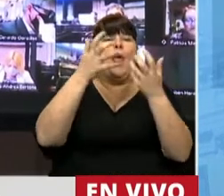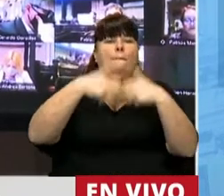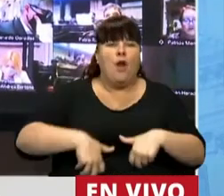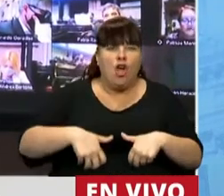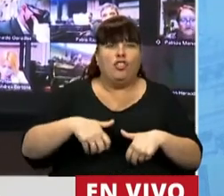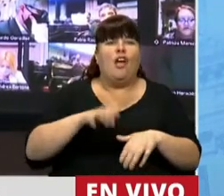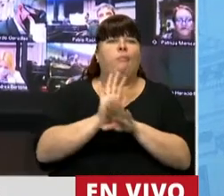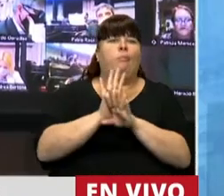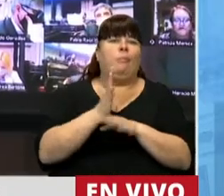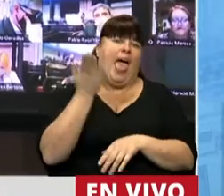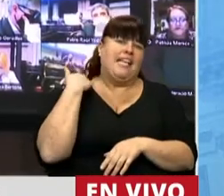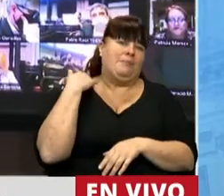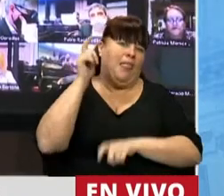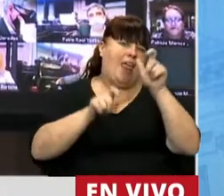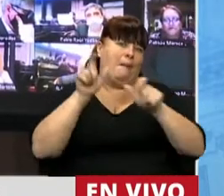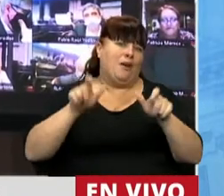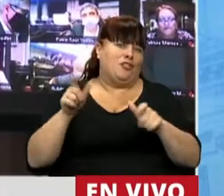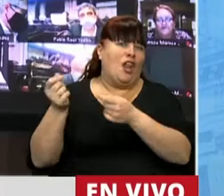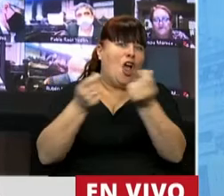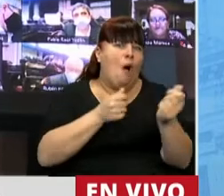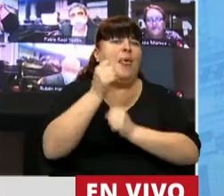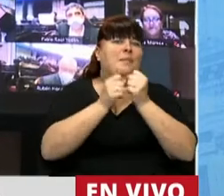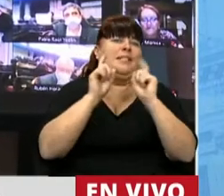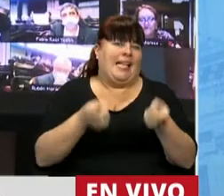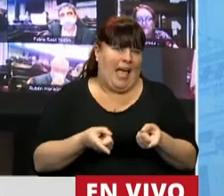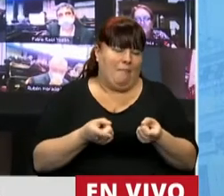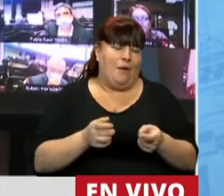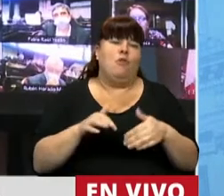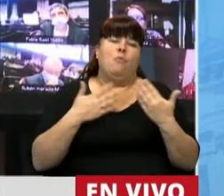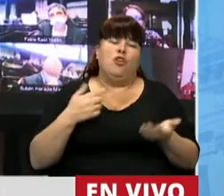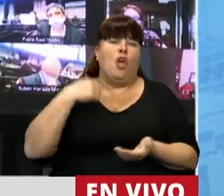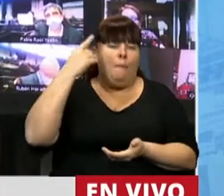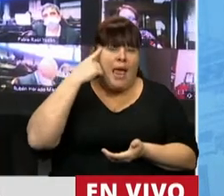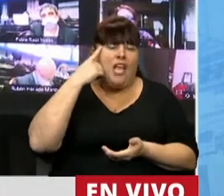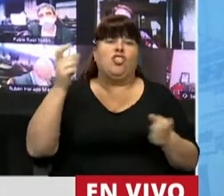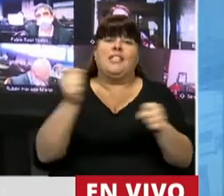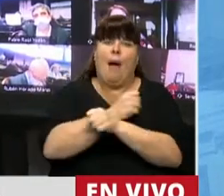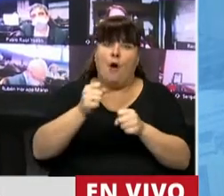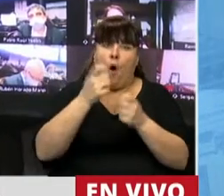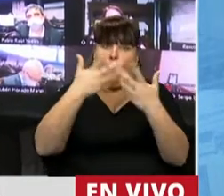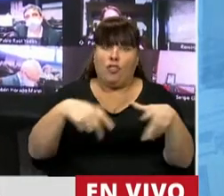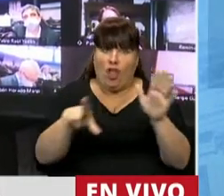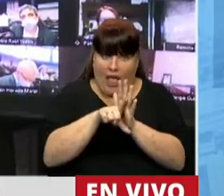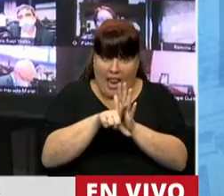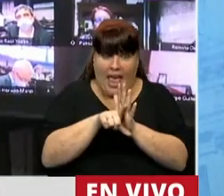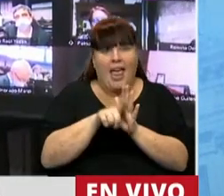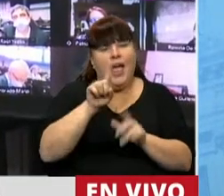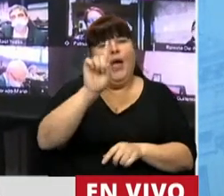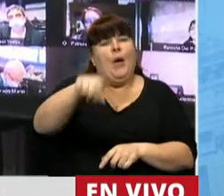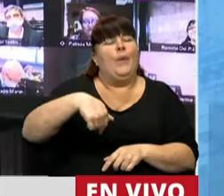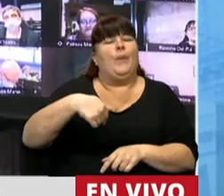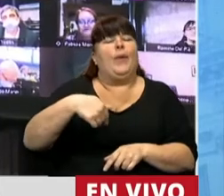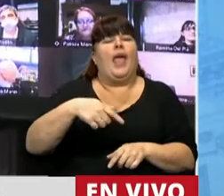se realiza a espalda de los consumidores y de las pymes. Por eso creo que la sanción de este proyecto de ley va a traer